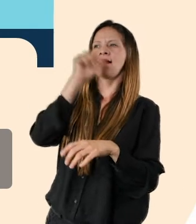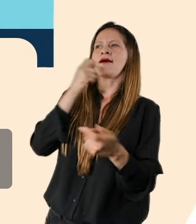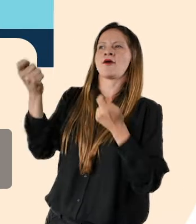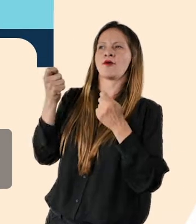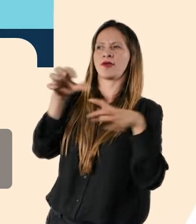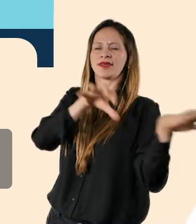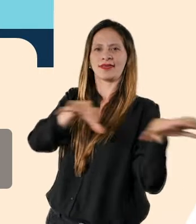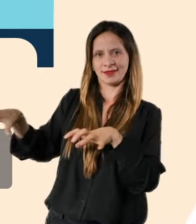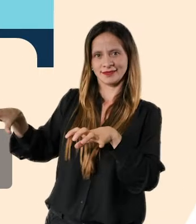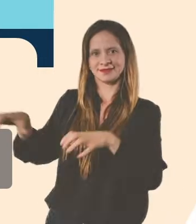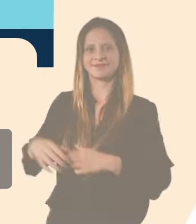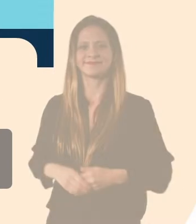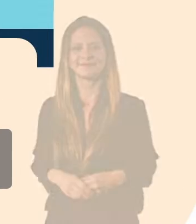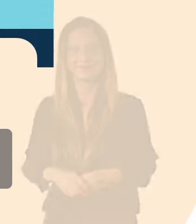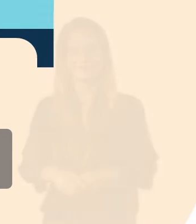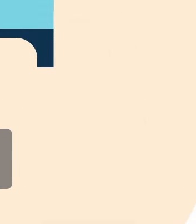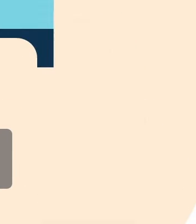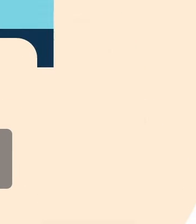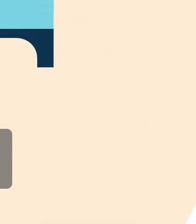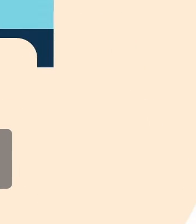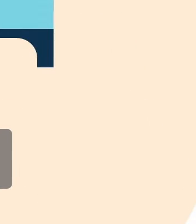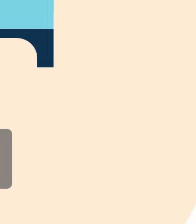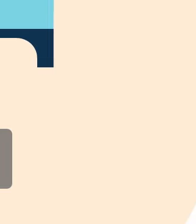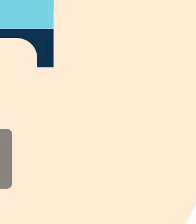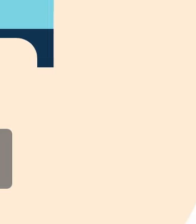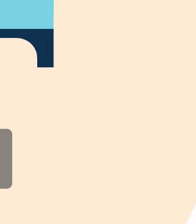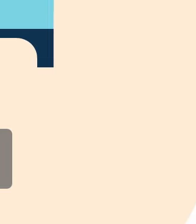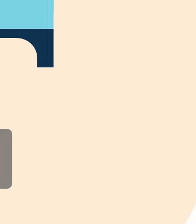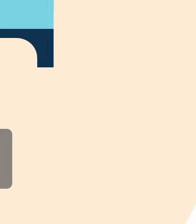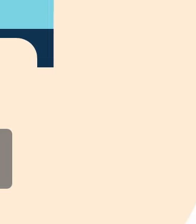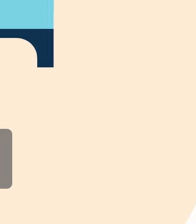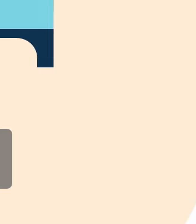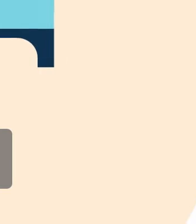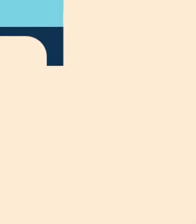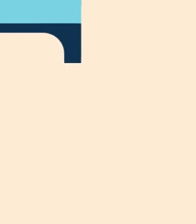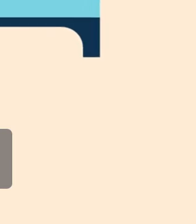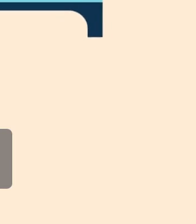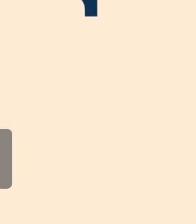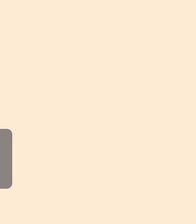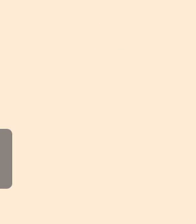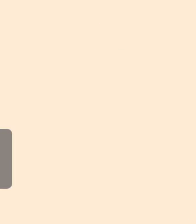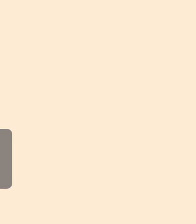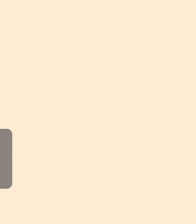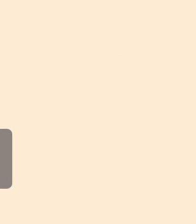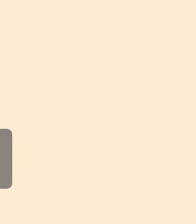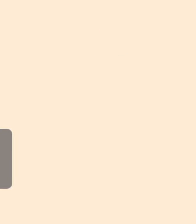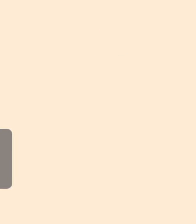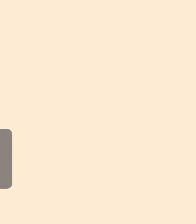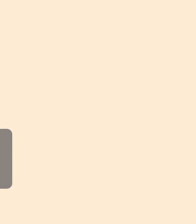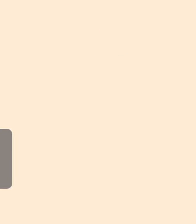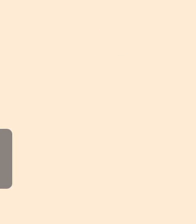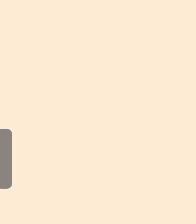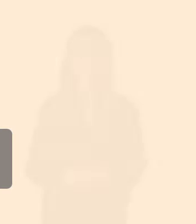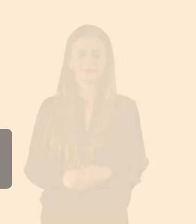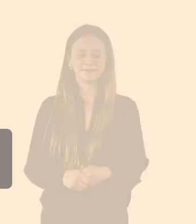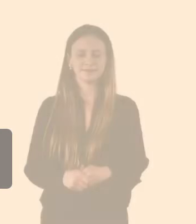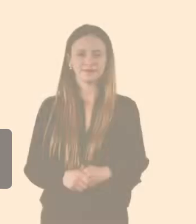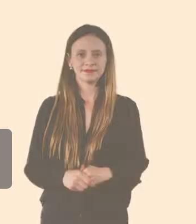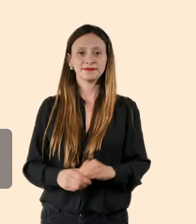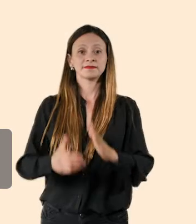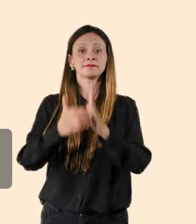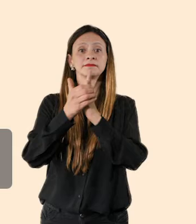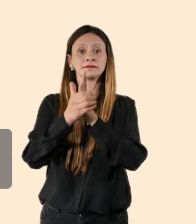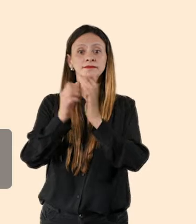emociones y conducta. Por ejemplo, la capacidad de reconocer y controlar la ira. Las habilidades socioemocionales son